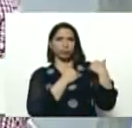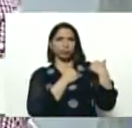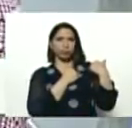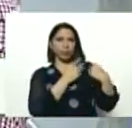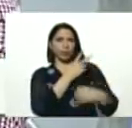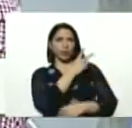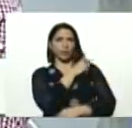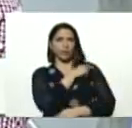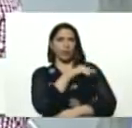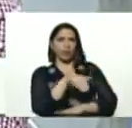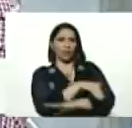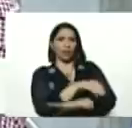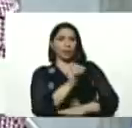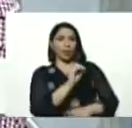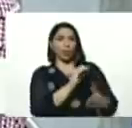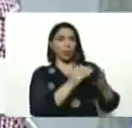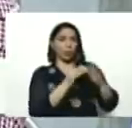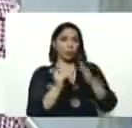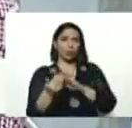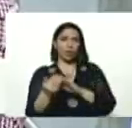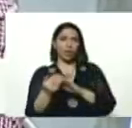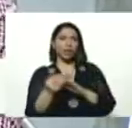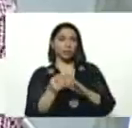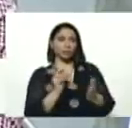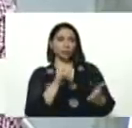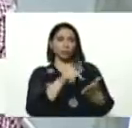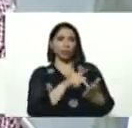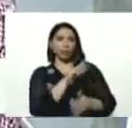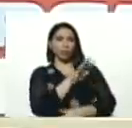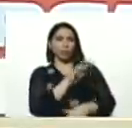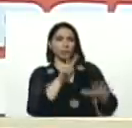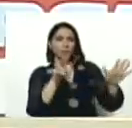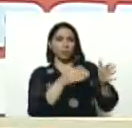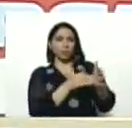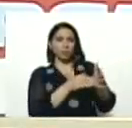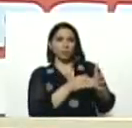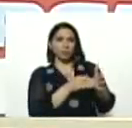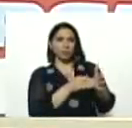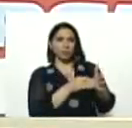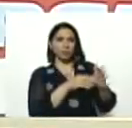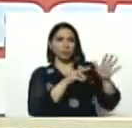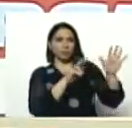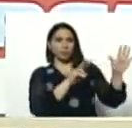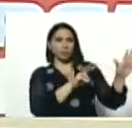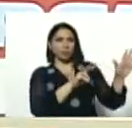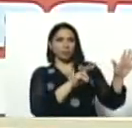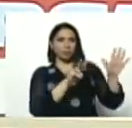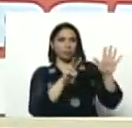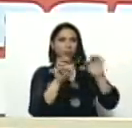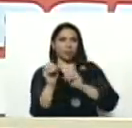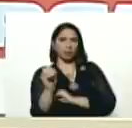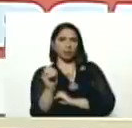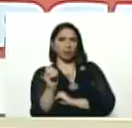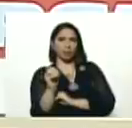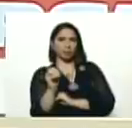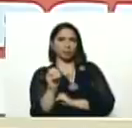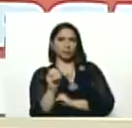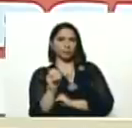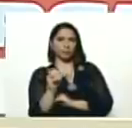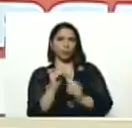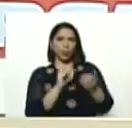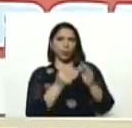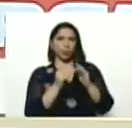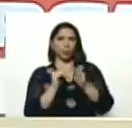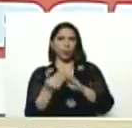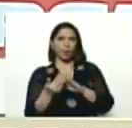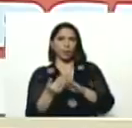comunidad, eso nos llevó, presidente, a 47 mil, 770, comunidades,